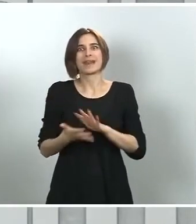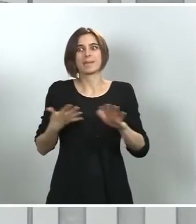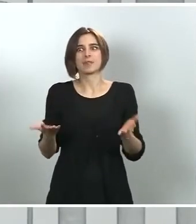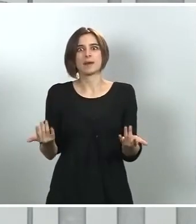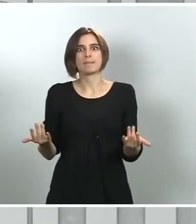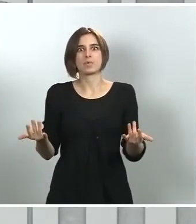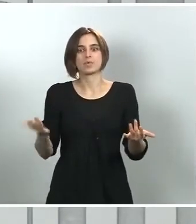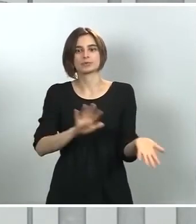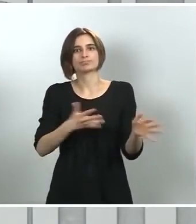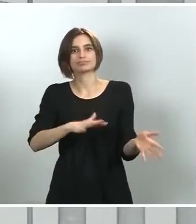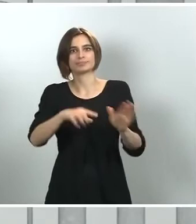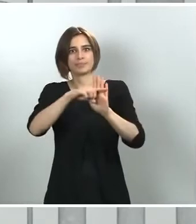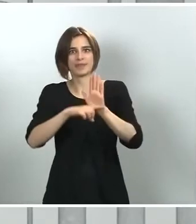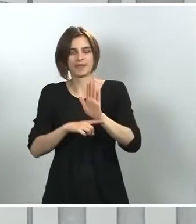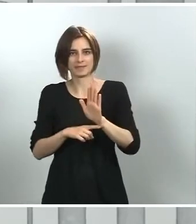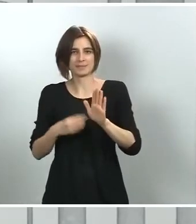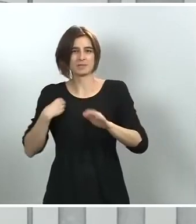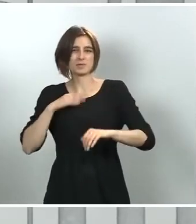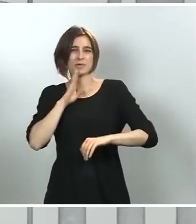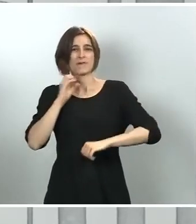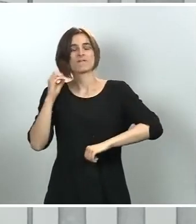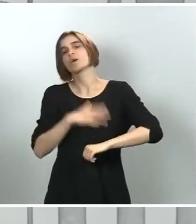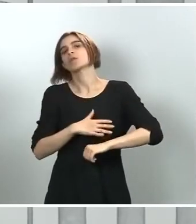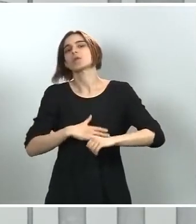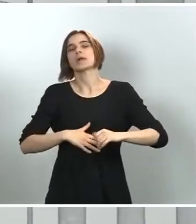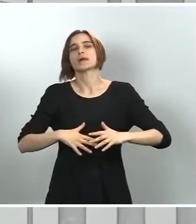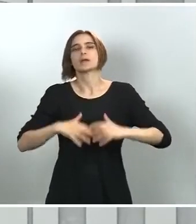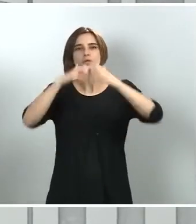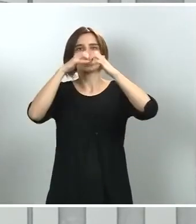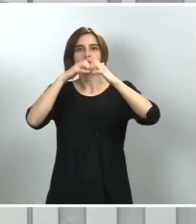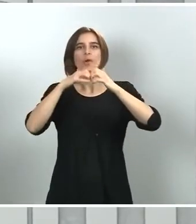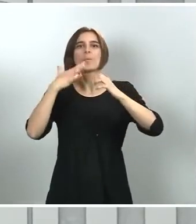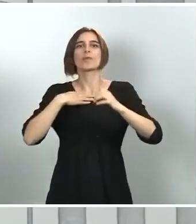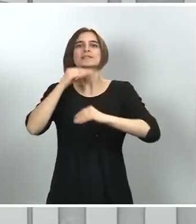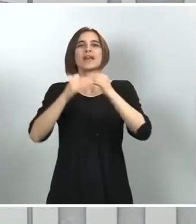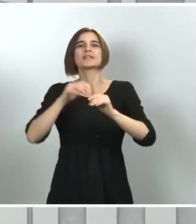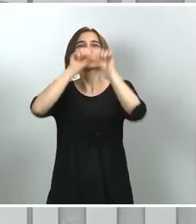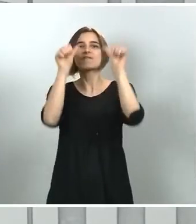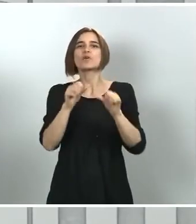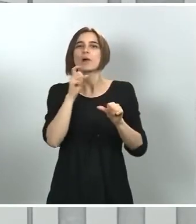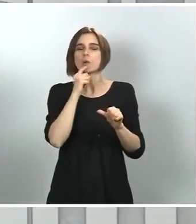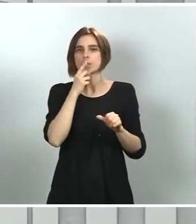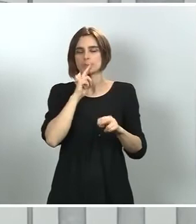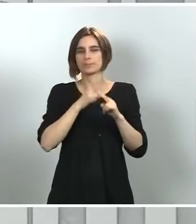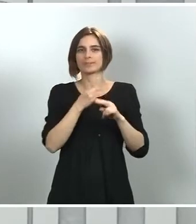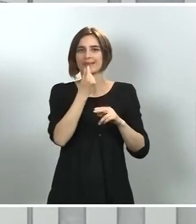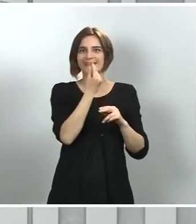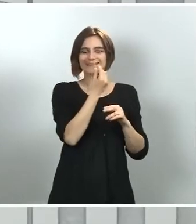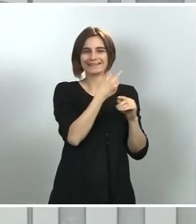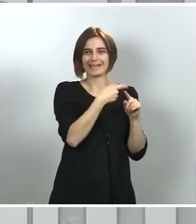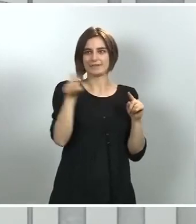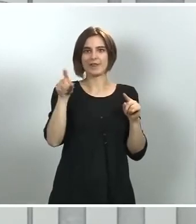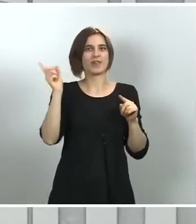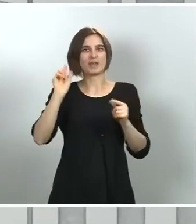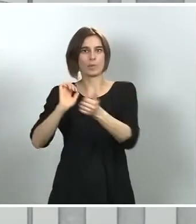medidas, que el fondo de reconstrucción fueran transferencias y no fueran préstamos. Pero, sin duda, la triple red de seguridad y